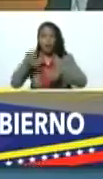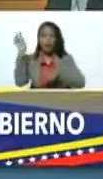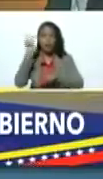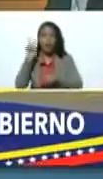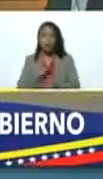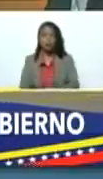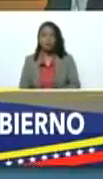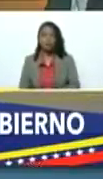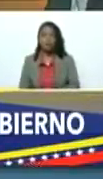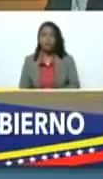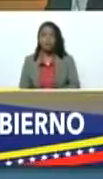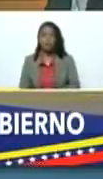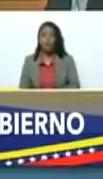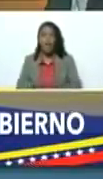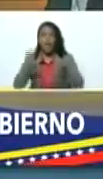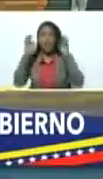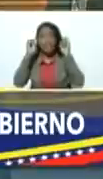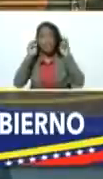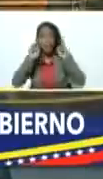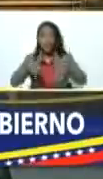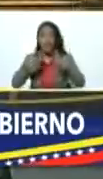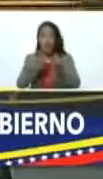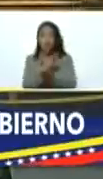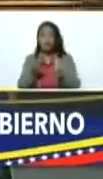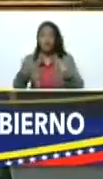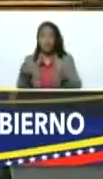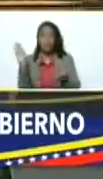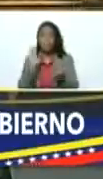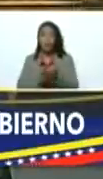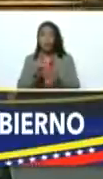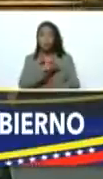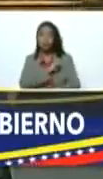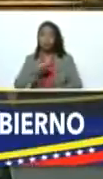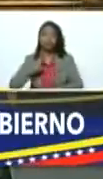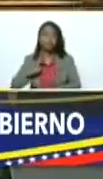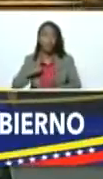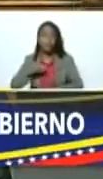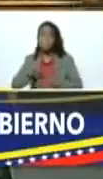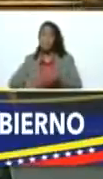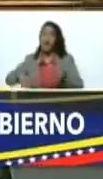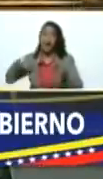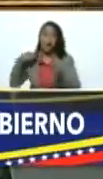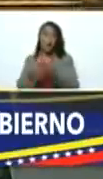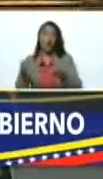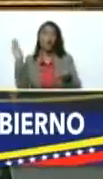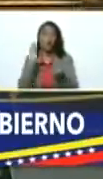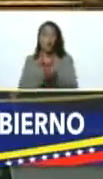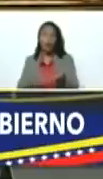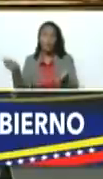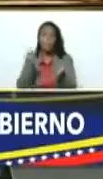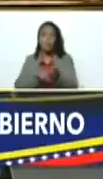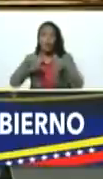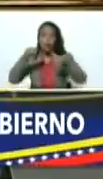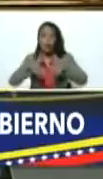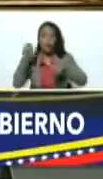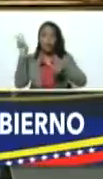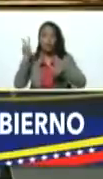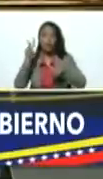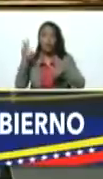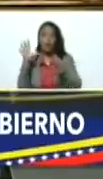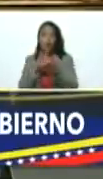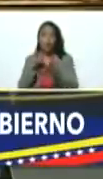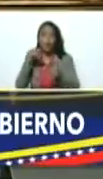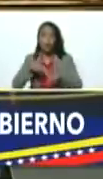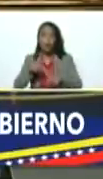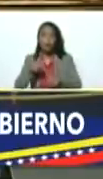matrices neoliberales privatizadoras más nunca volverán a Venezuela yo